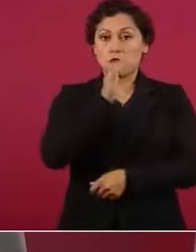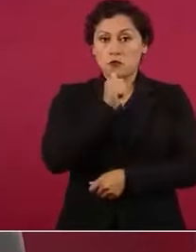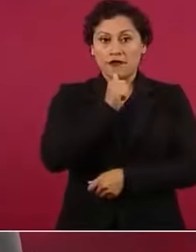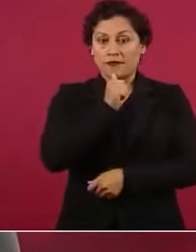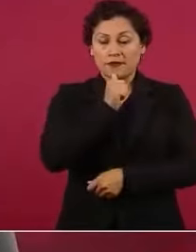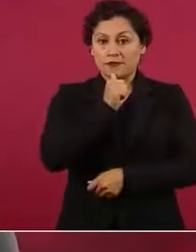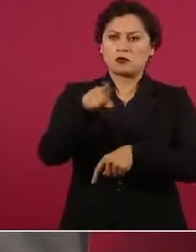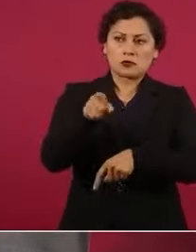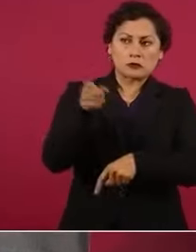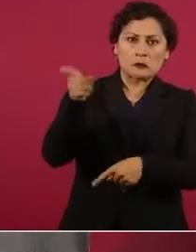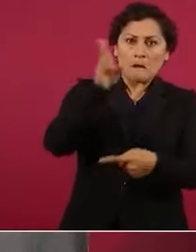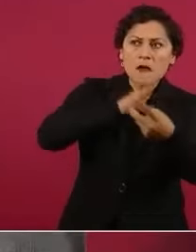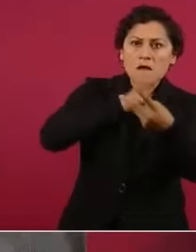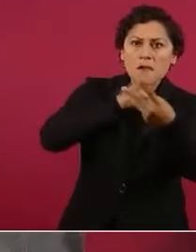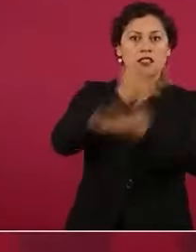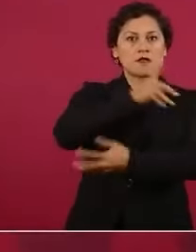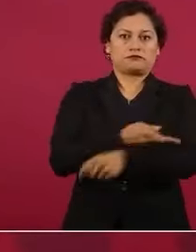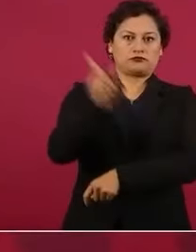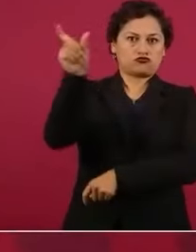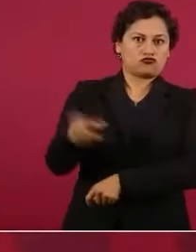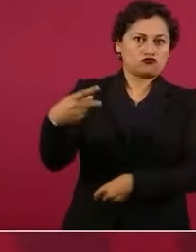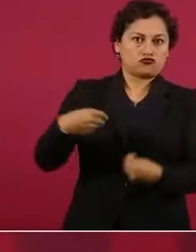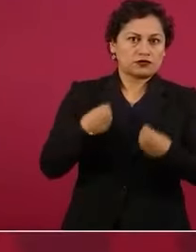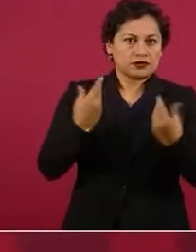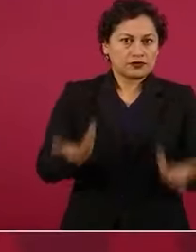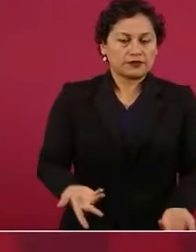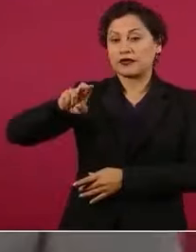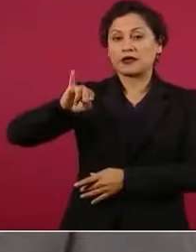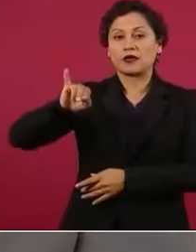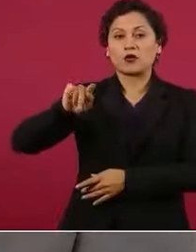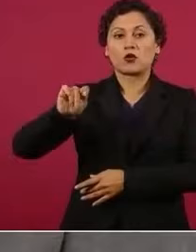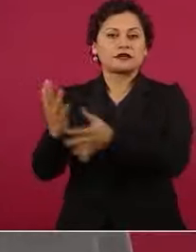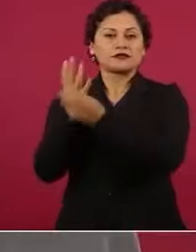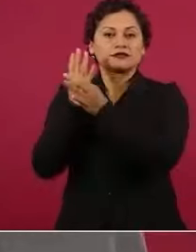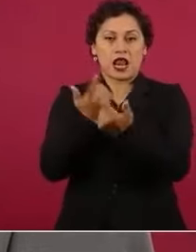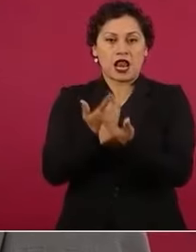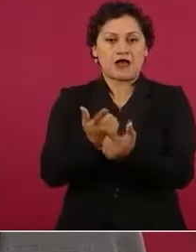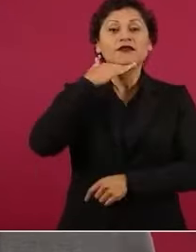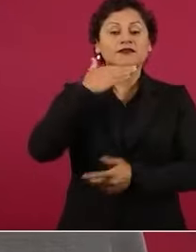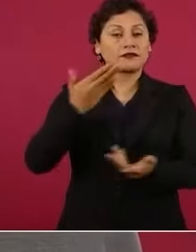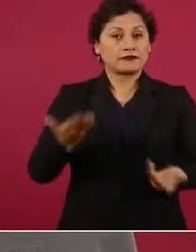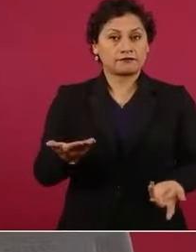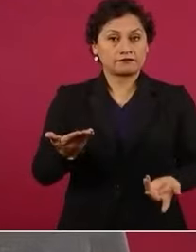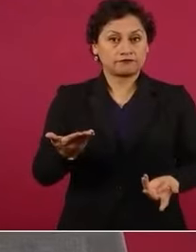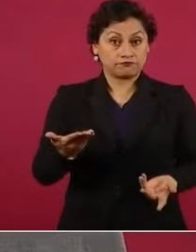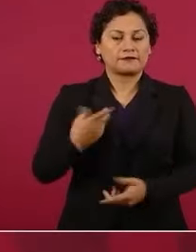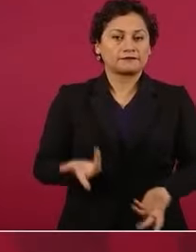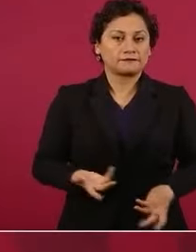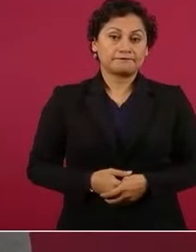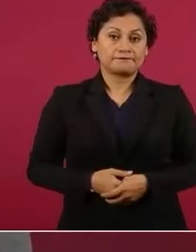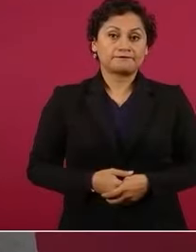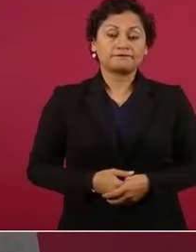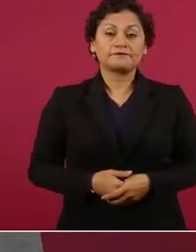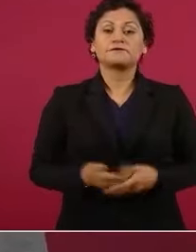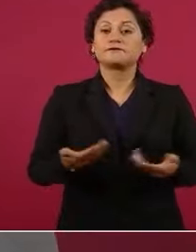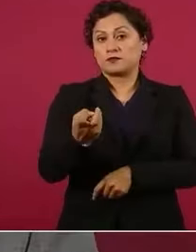dignidad de la gente. El Quijote decía que por la libertad y la dignidad se debía ofrecer hasta la vida. Entonces,